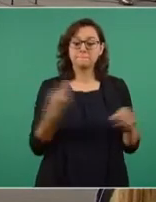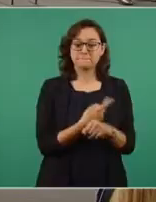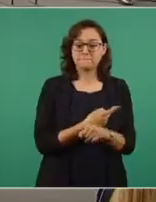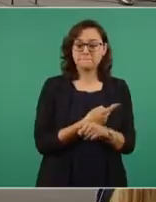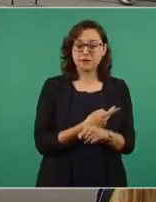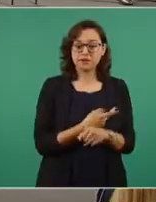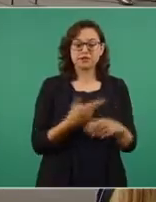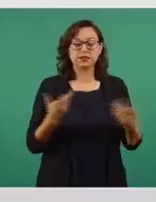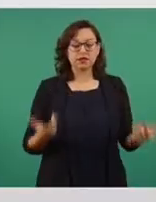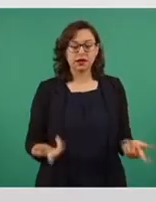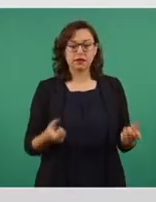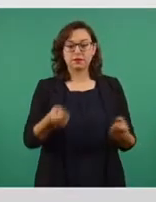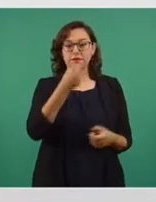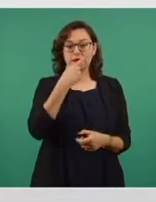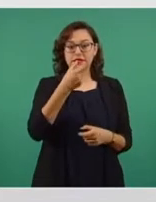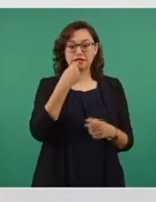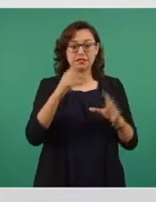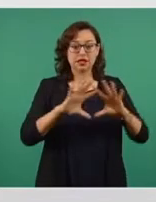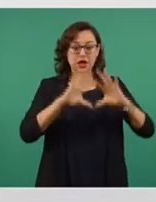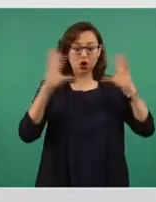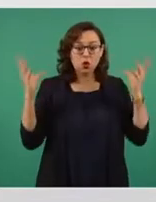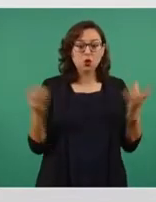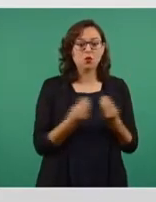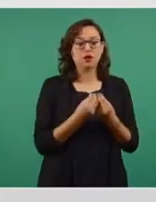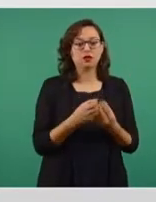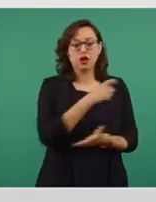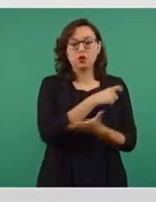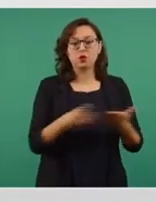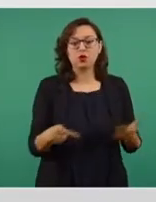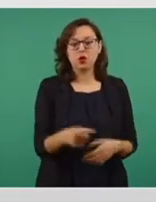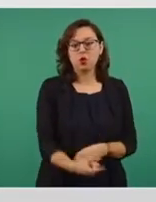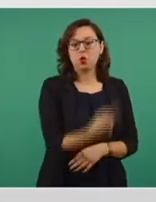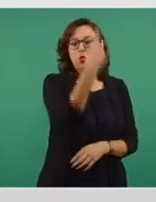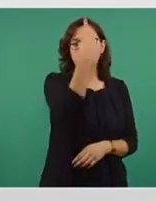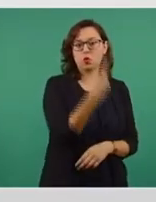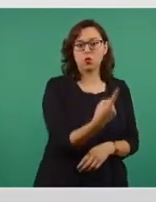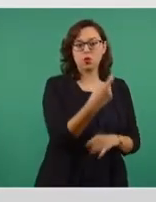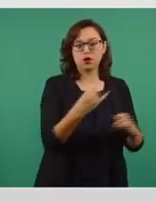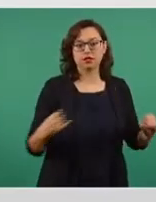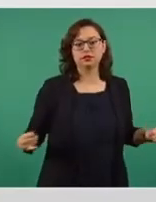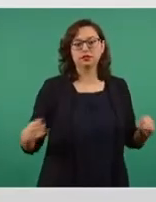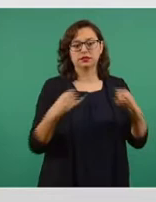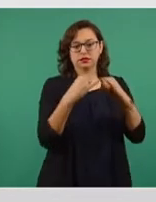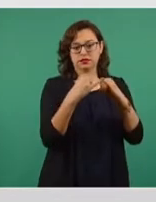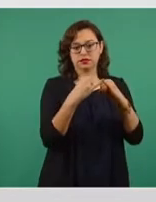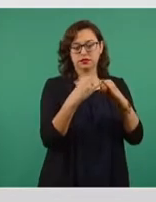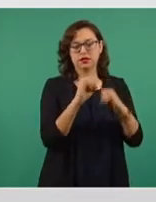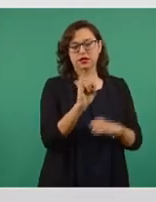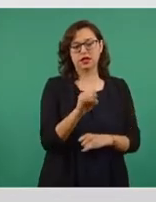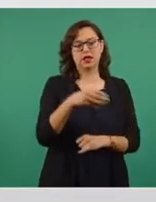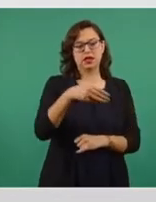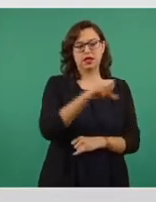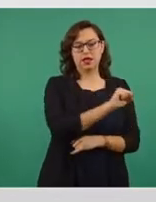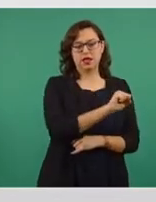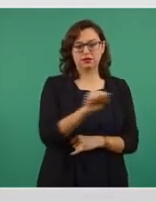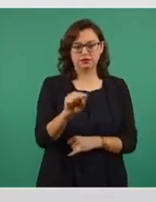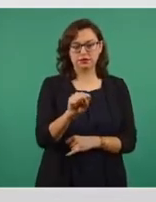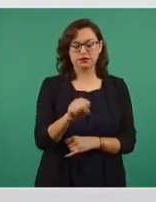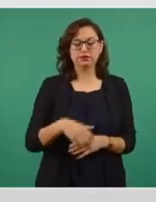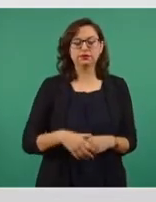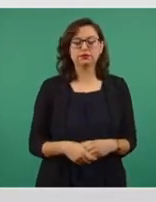medicinas de todo el sector las compraba una sola institución, el Instituto Mexicano del Seguro Social.